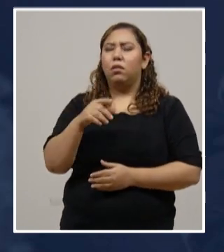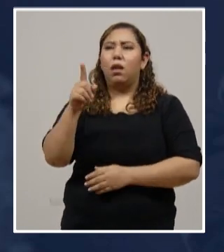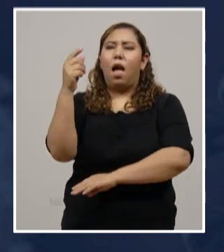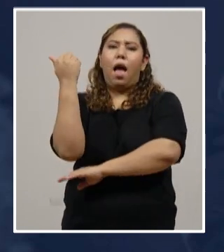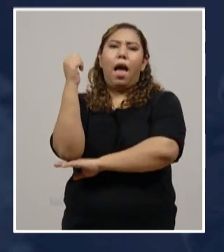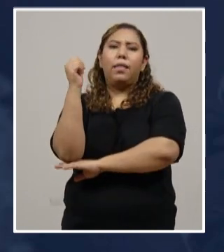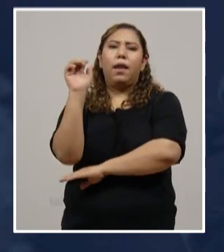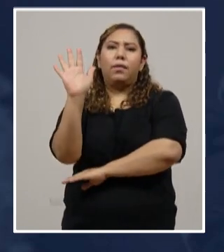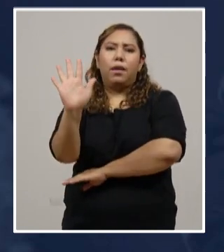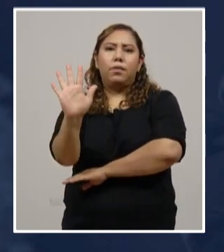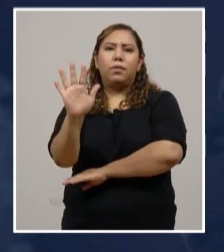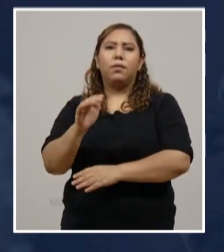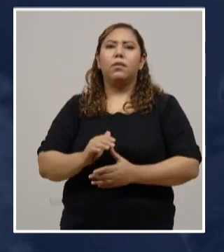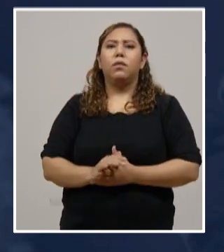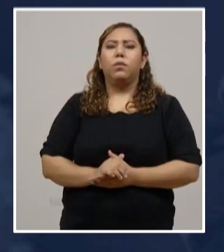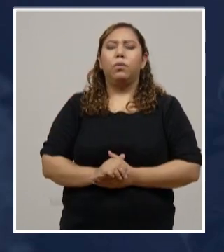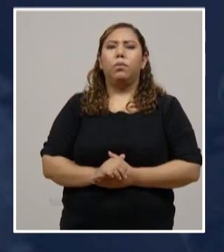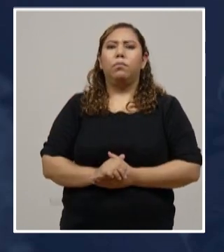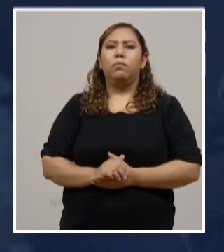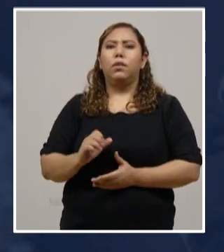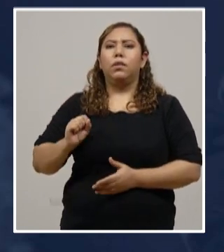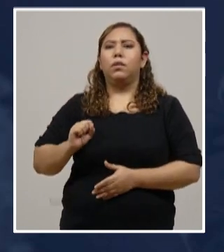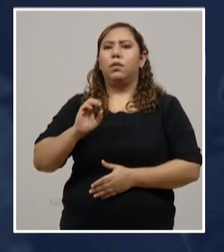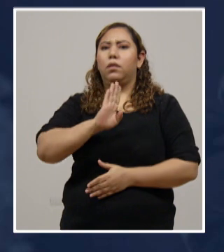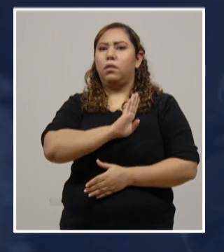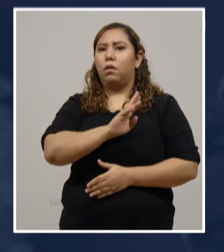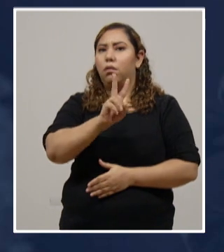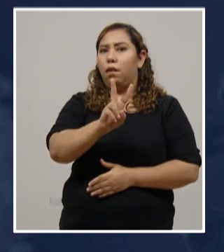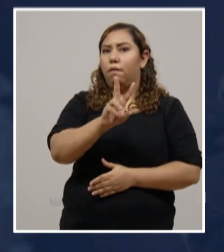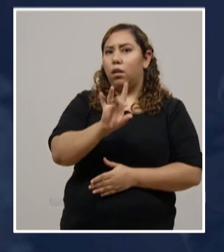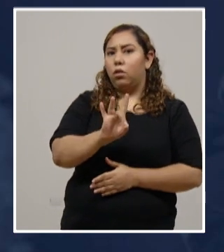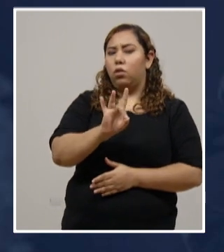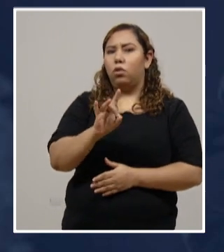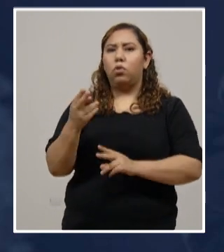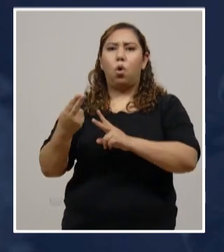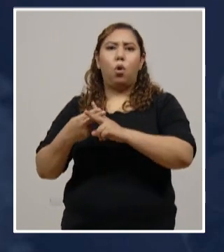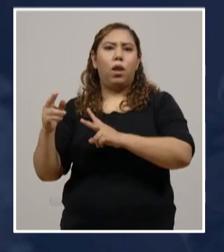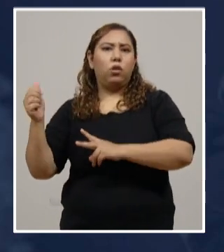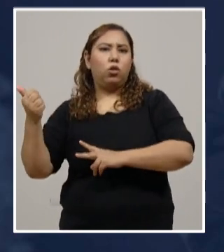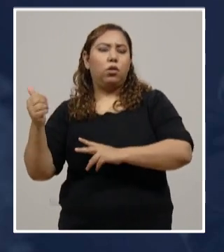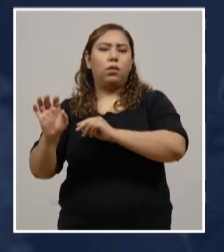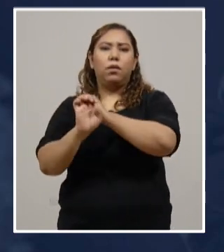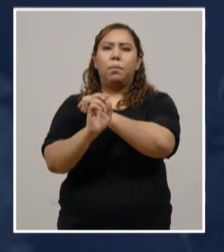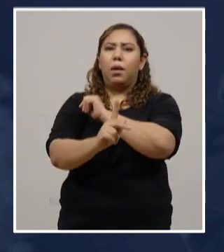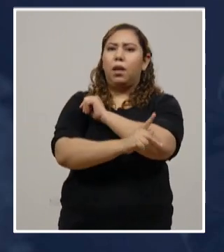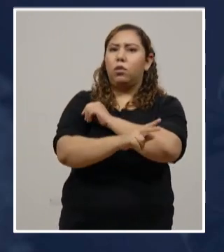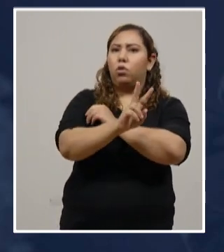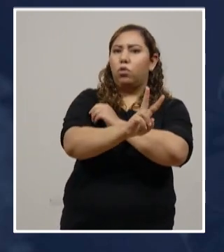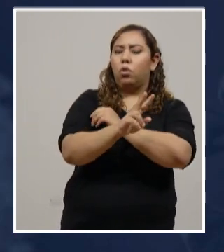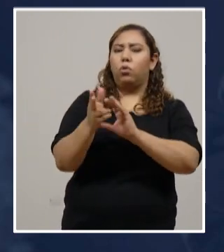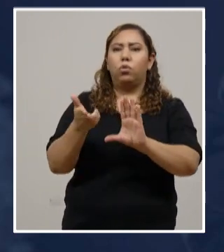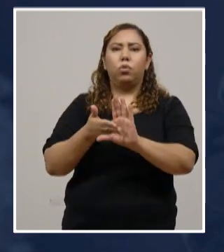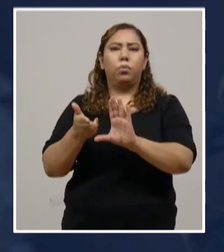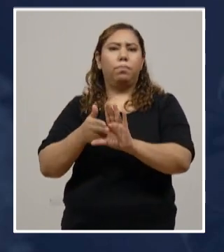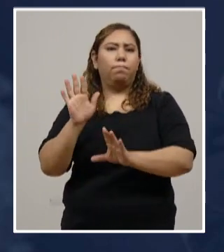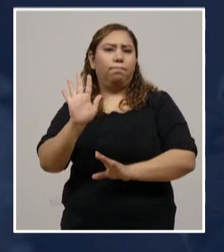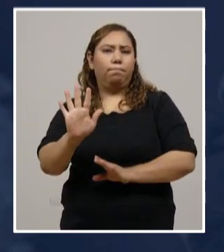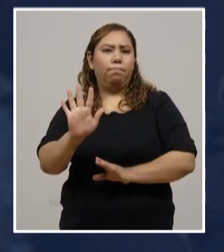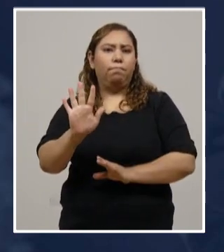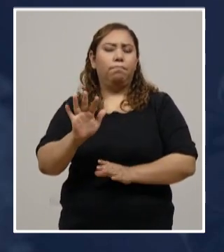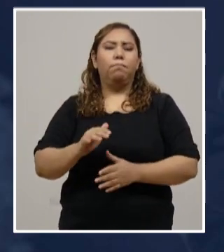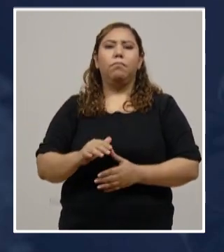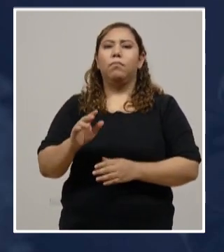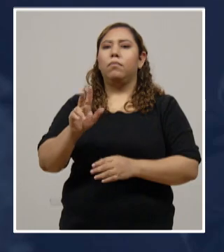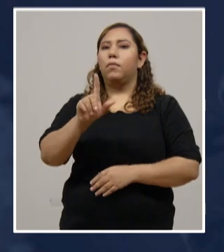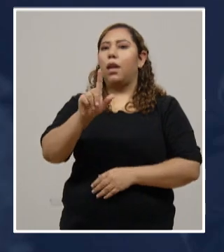con 5, Santa Bárbara 28, Lancho con 10, El Paraíso con 2, Choluteca con 5 casos y